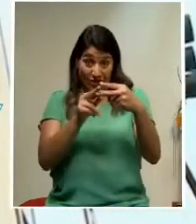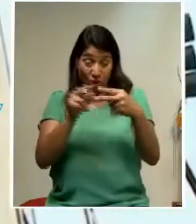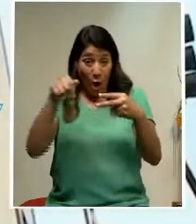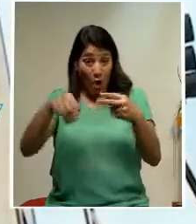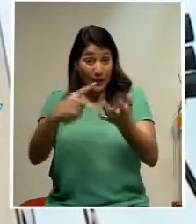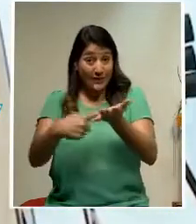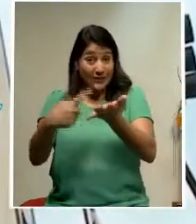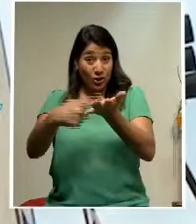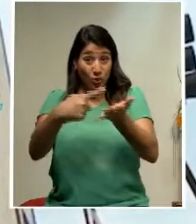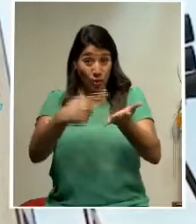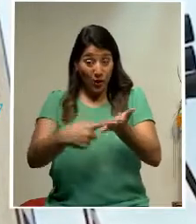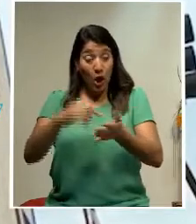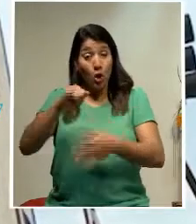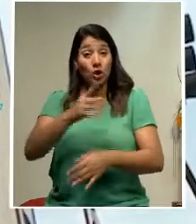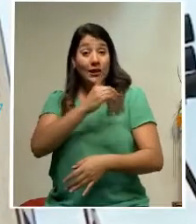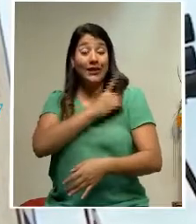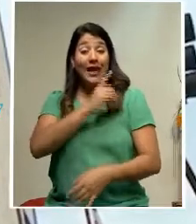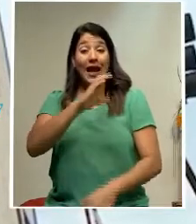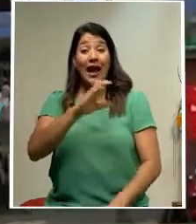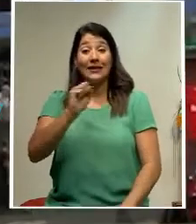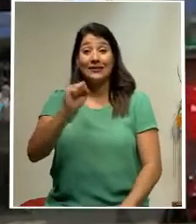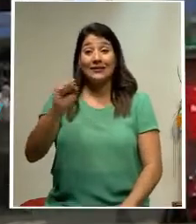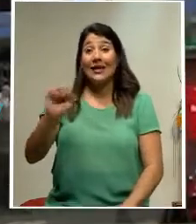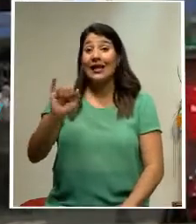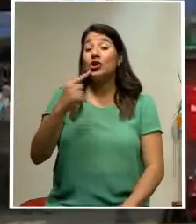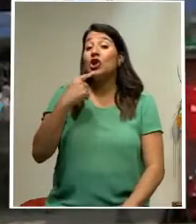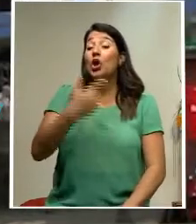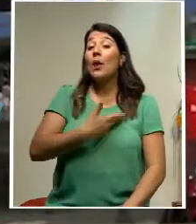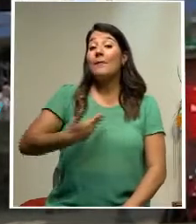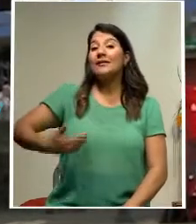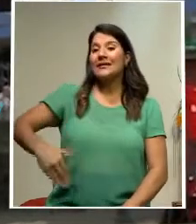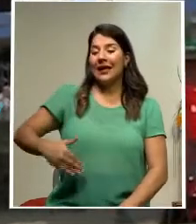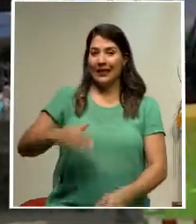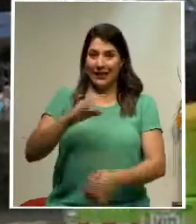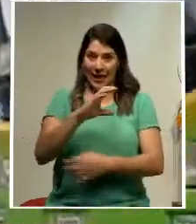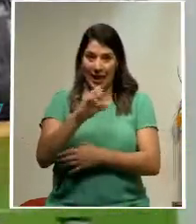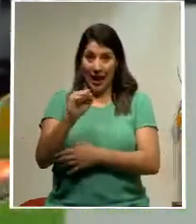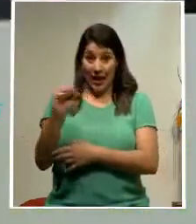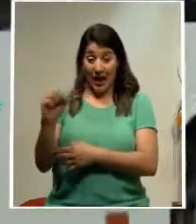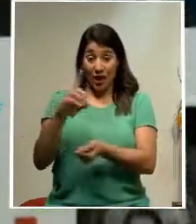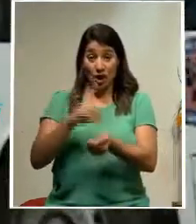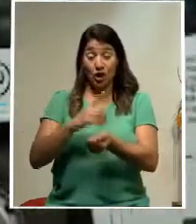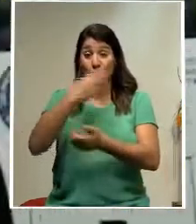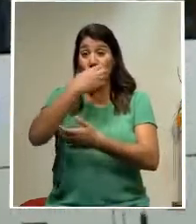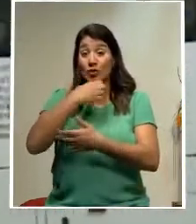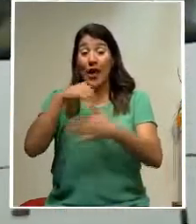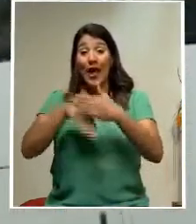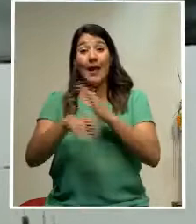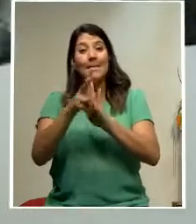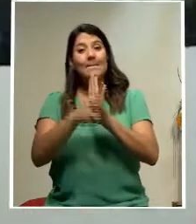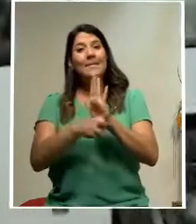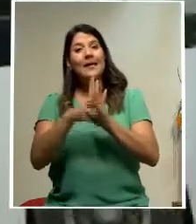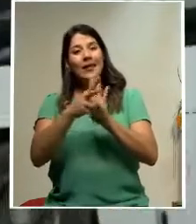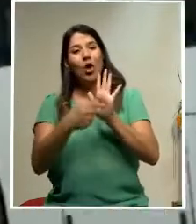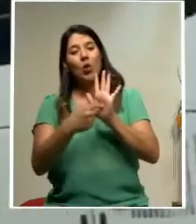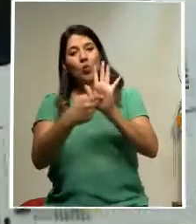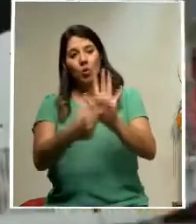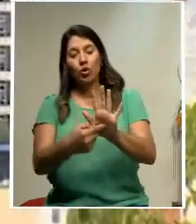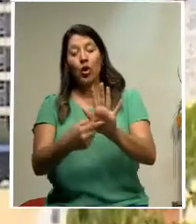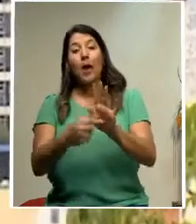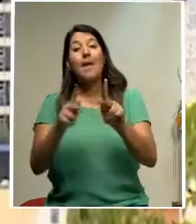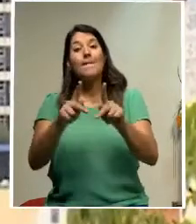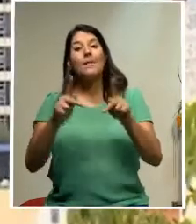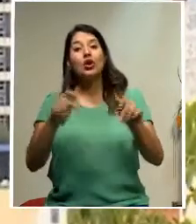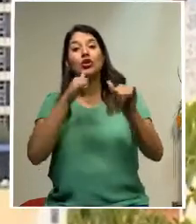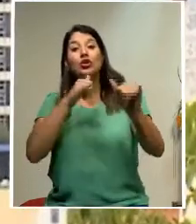Así lo dejó ver el presidente ejecutivo de la Caja, Román Macaya, en un video captado por el diario La Extra tras la visita de Macaya a la